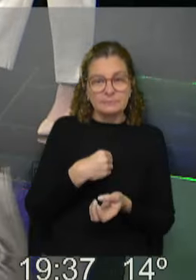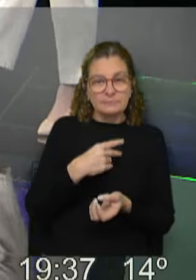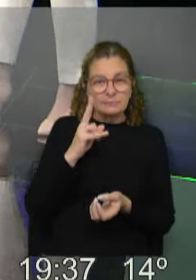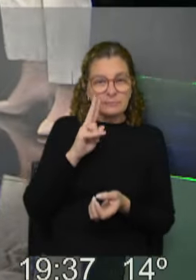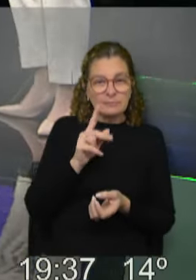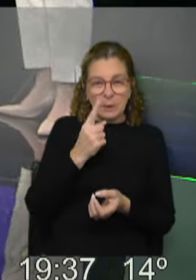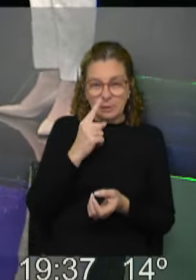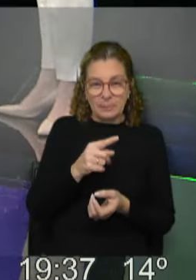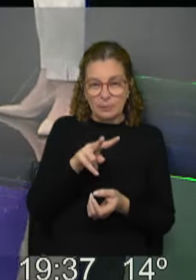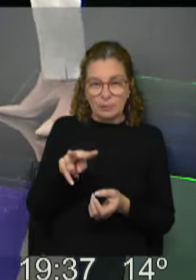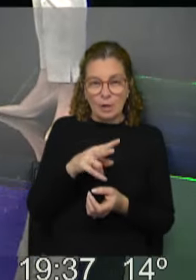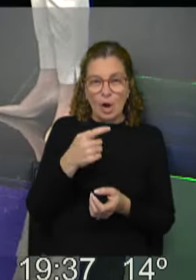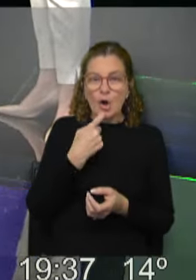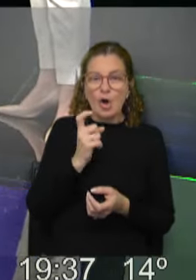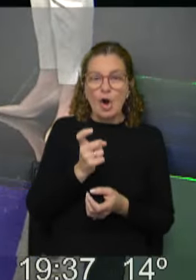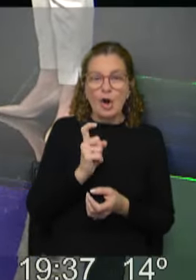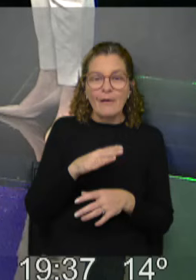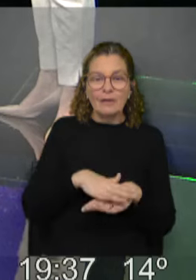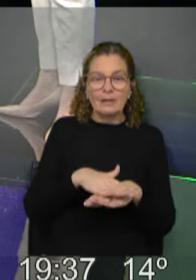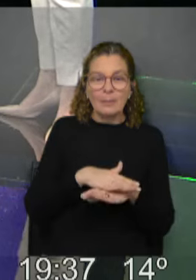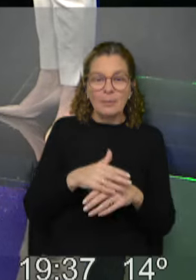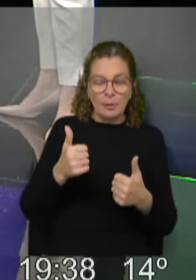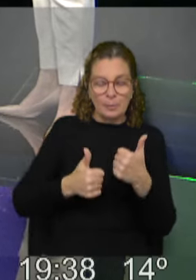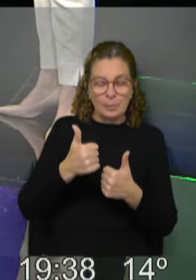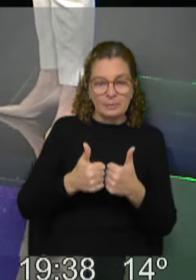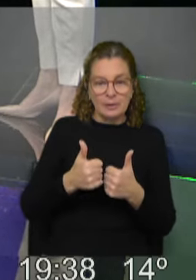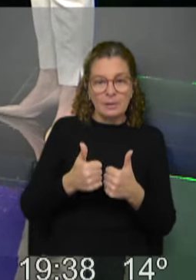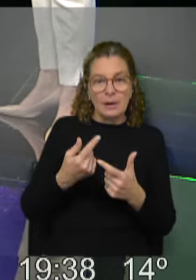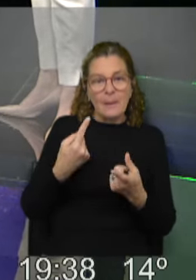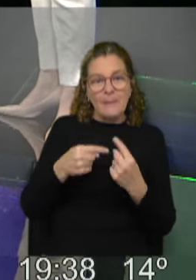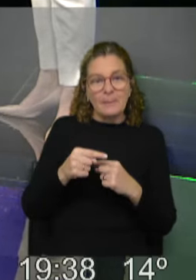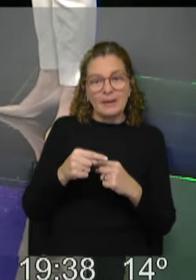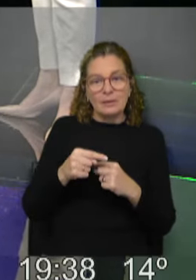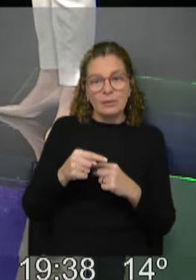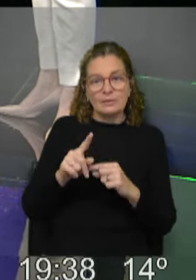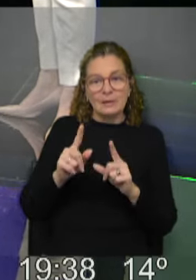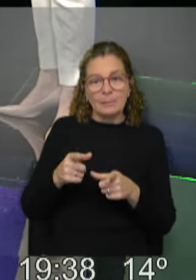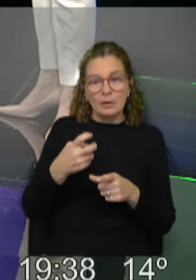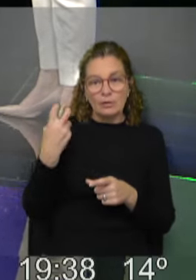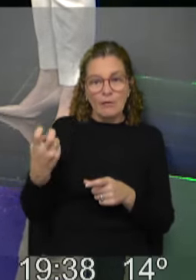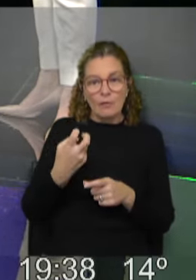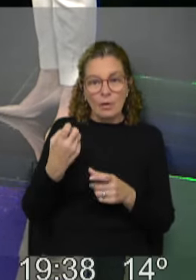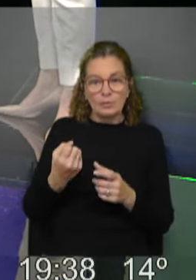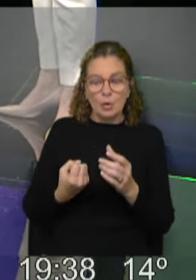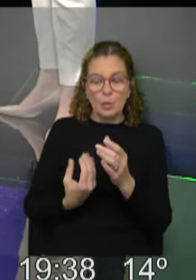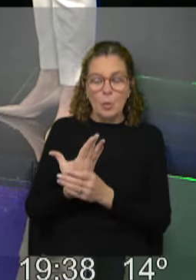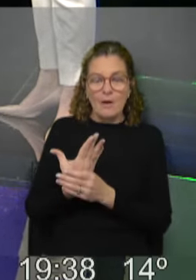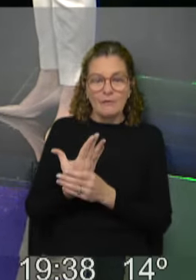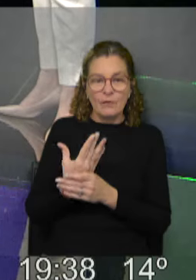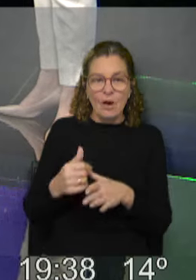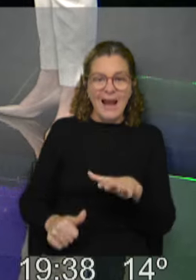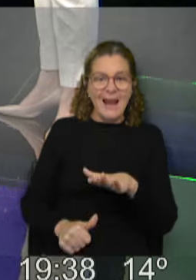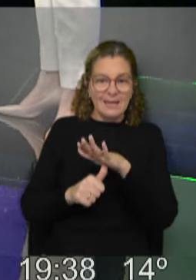rápidamente esos últimos dos? Sí, el Partido Colorado básicamente tiene una interna competitiva, pero lo que está también buscando un nuevo liderazgo, eso motiva la